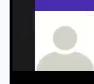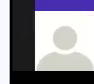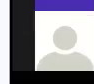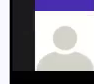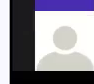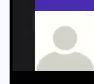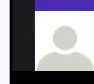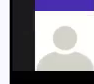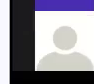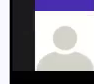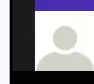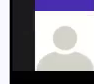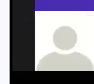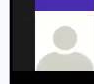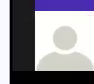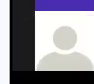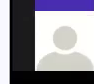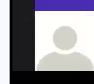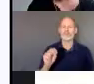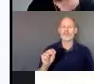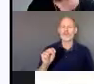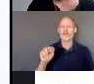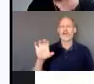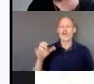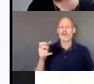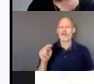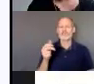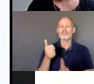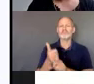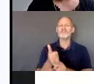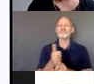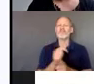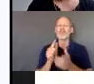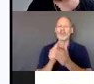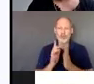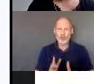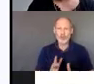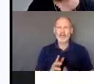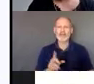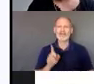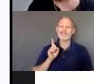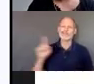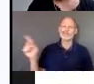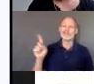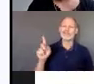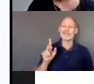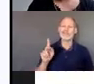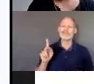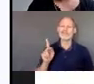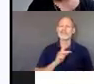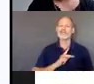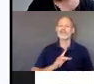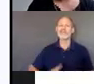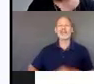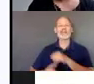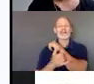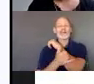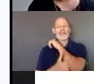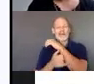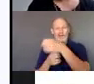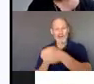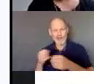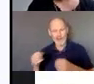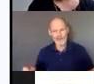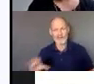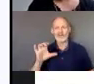ella Chen Chen es personal de nuestra oficina de King del condado